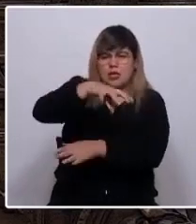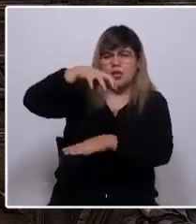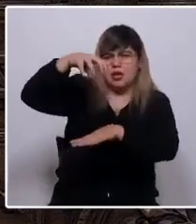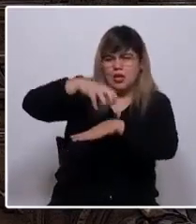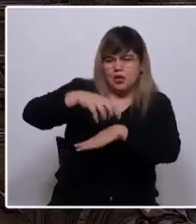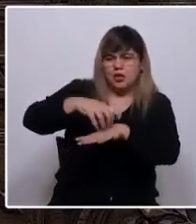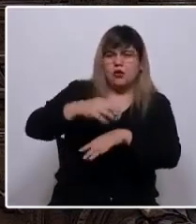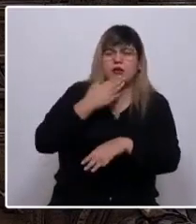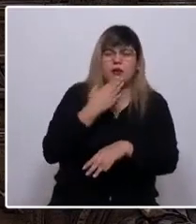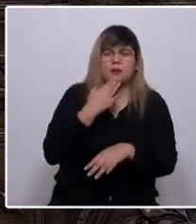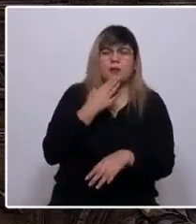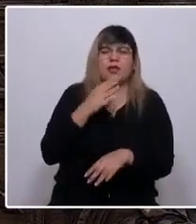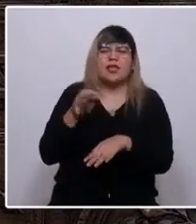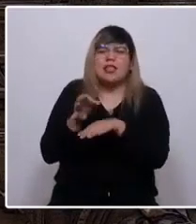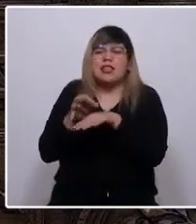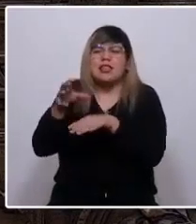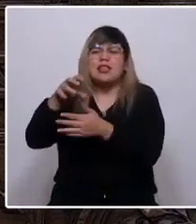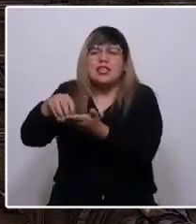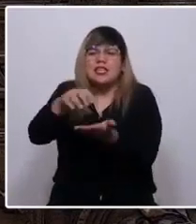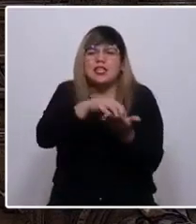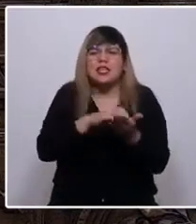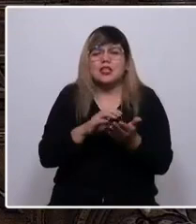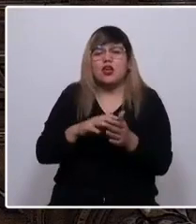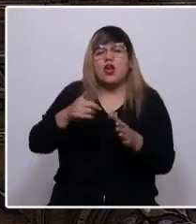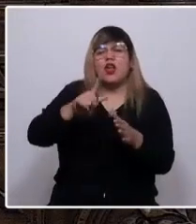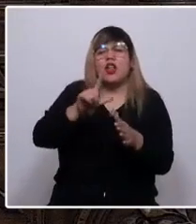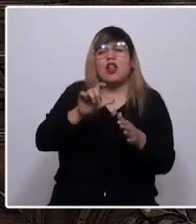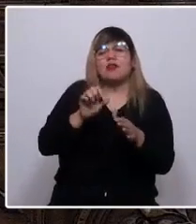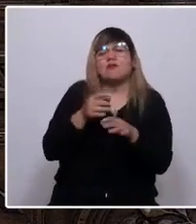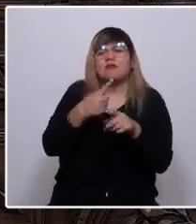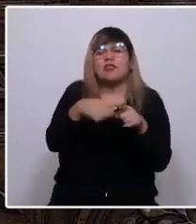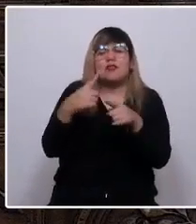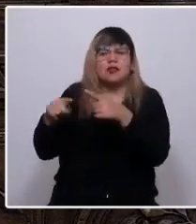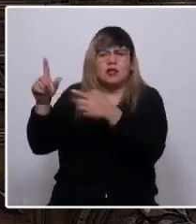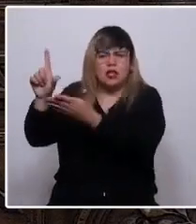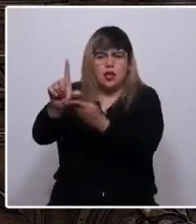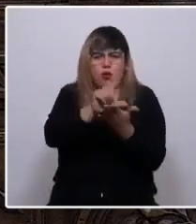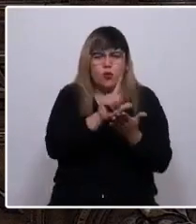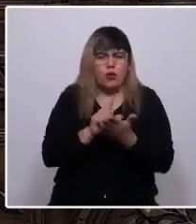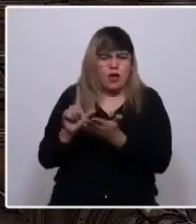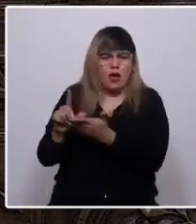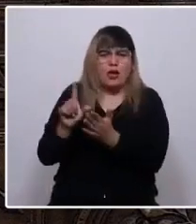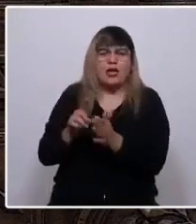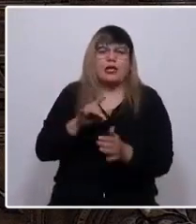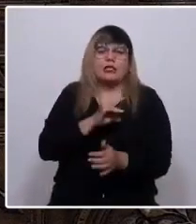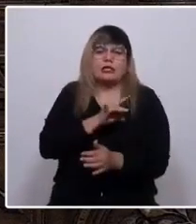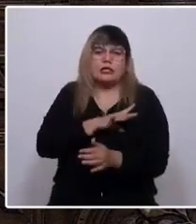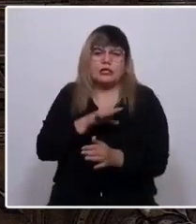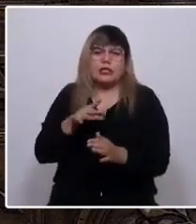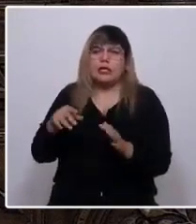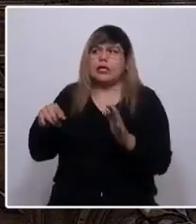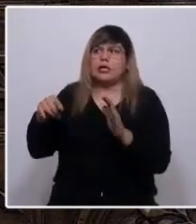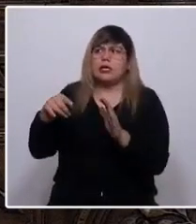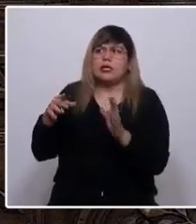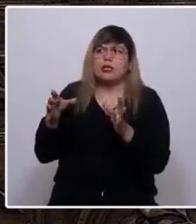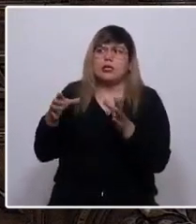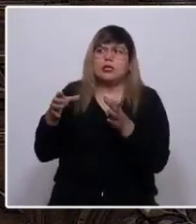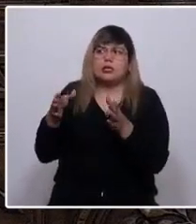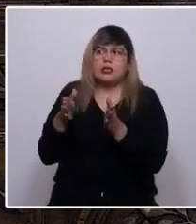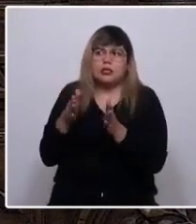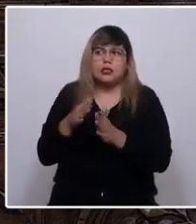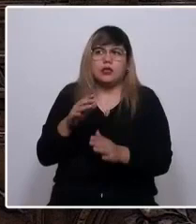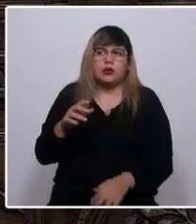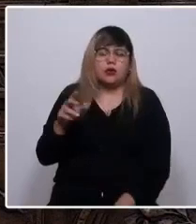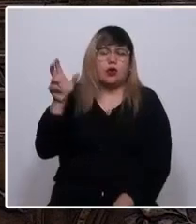Ellos, Guayteca, Cisne, Lago Verde, Aysén, Coyhaique, Ibañez, Chile Chico, Cochran, Tortel y Villa Higgins.